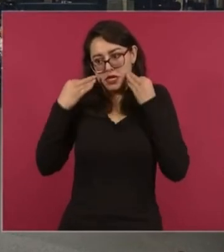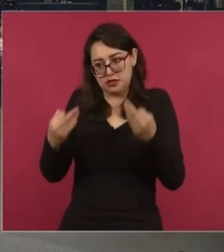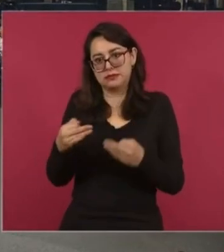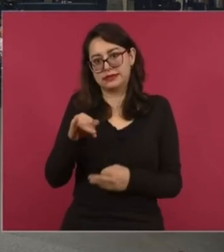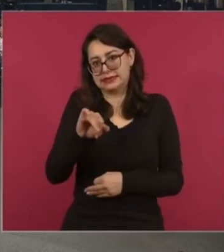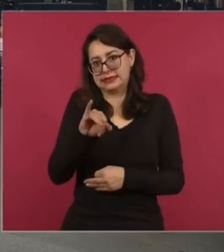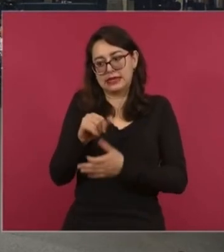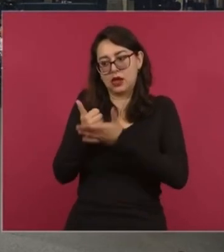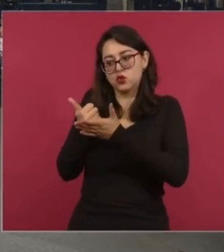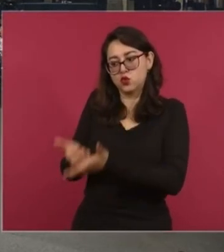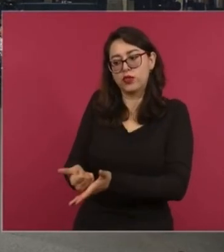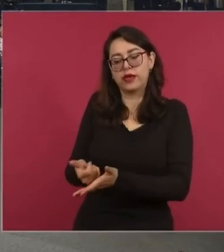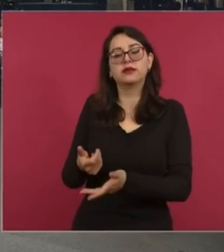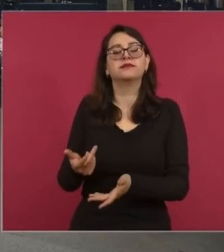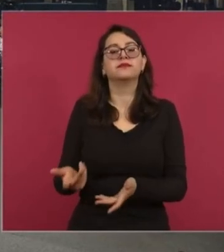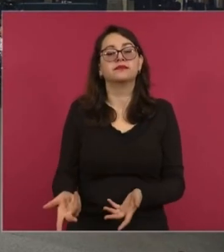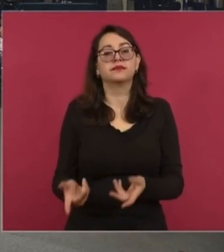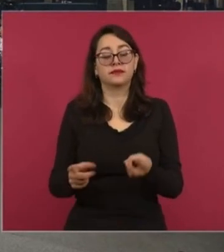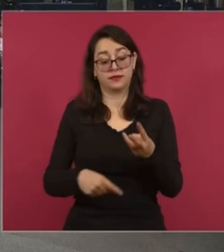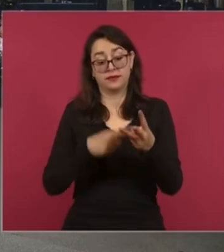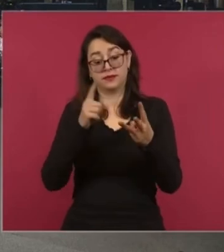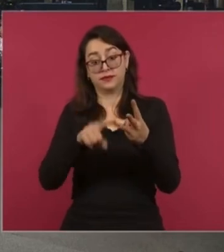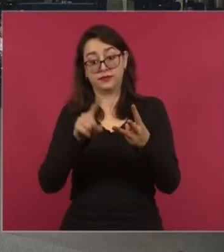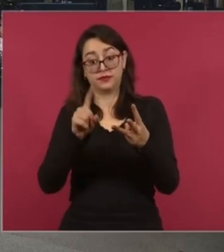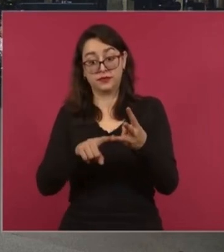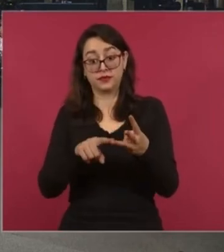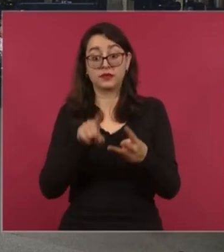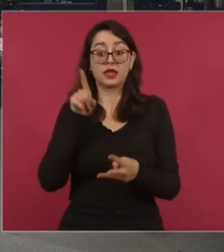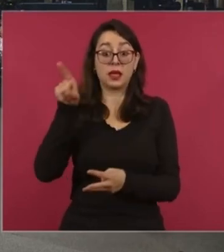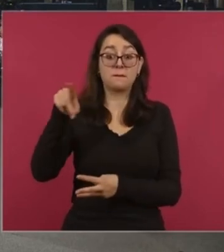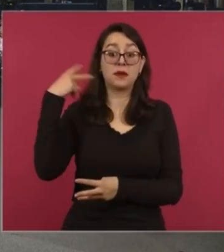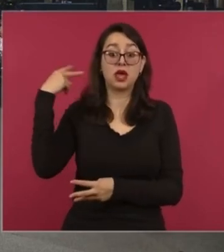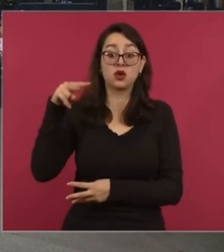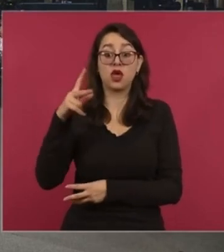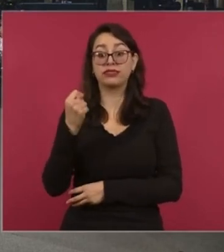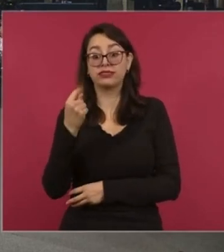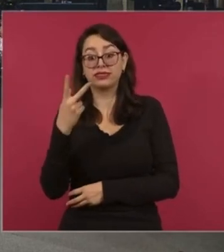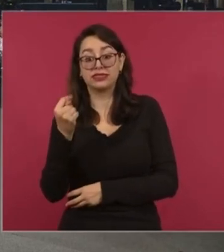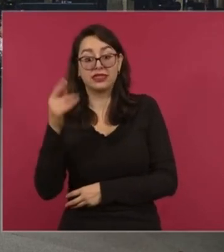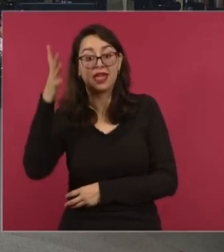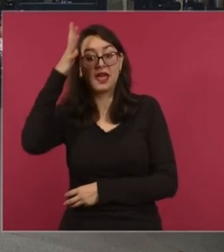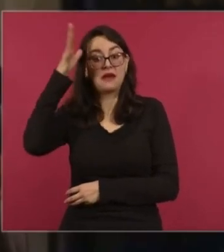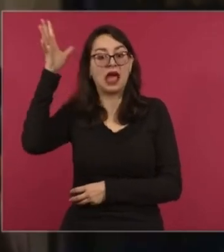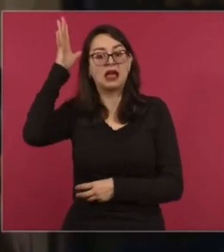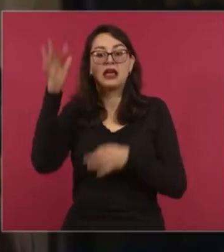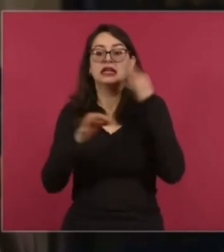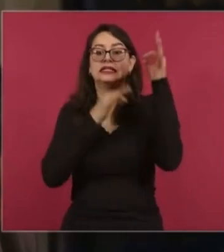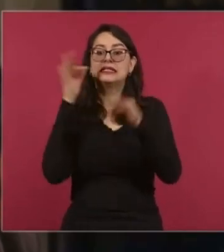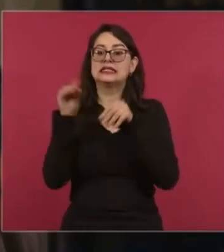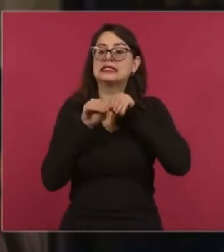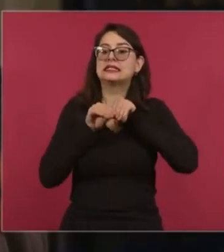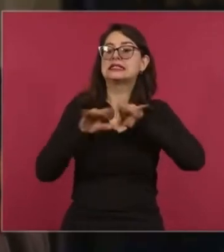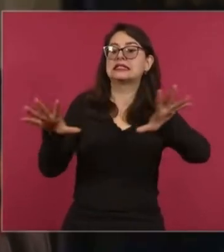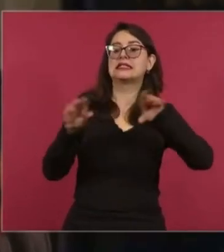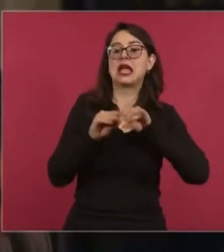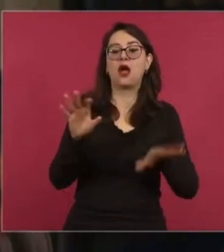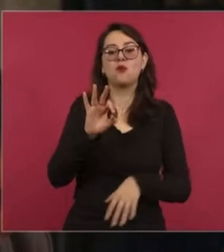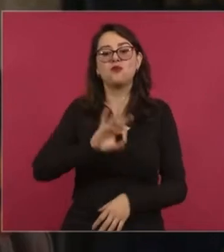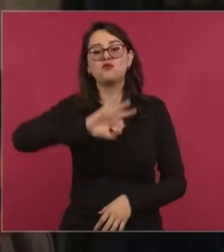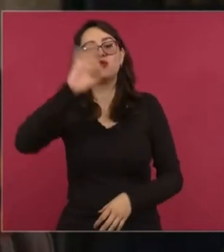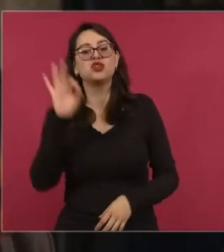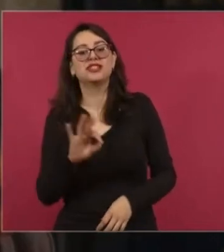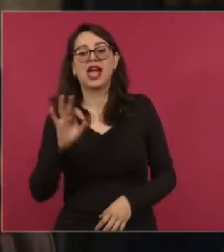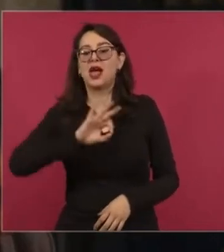además que hagan algo para que en TV Azteca de Veracruz dejen de anunciar, igual que en Facebook, dejen de anunciarse estos